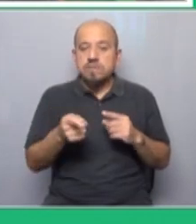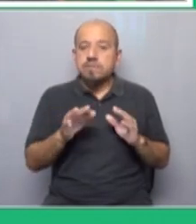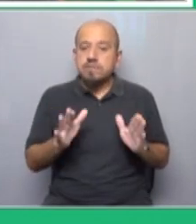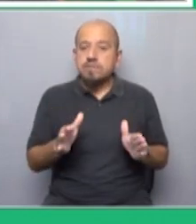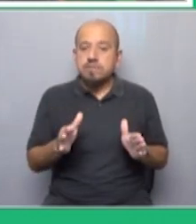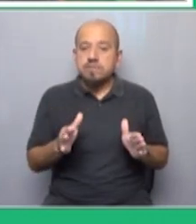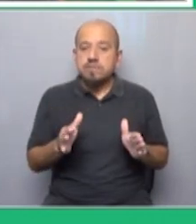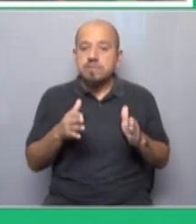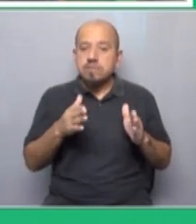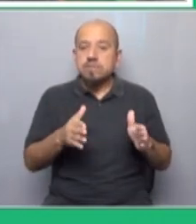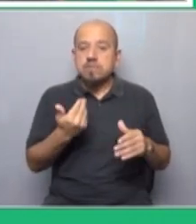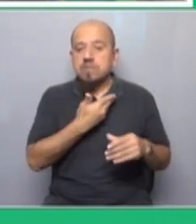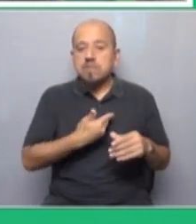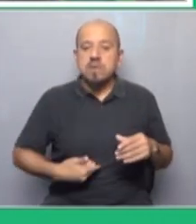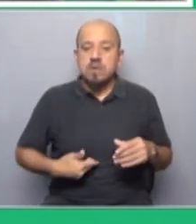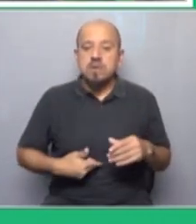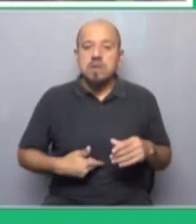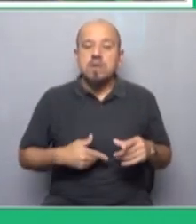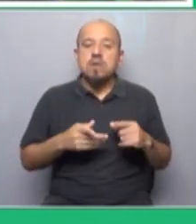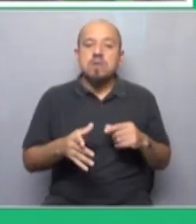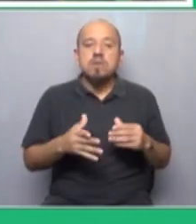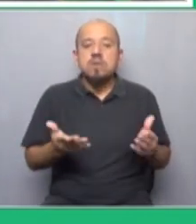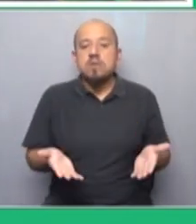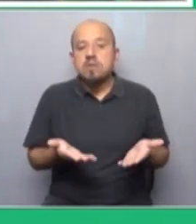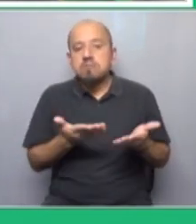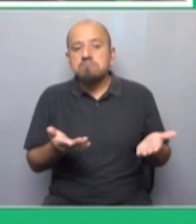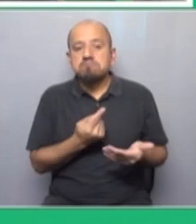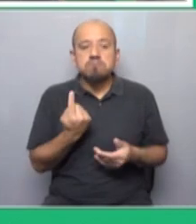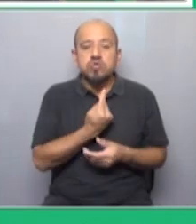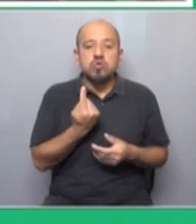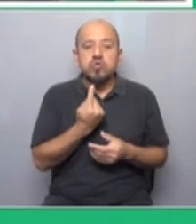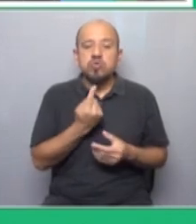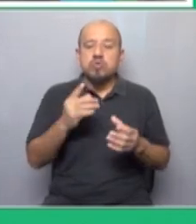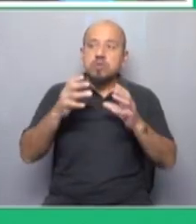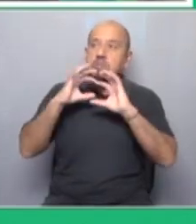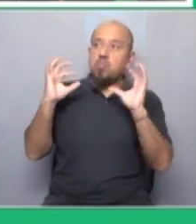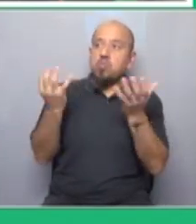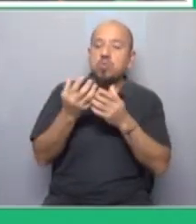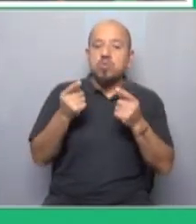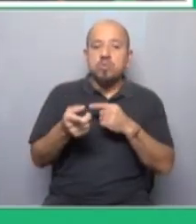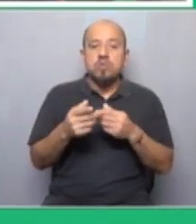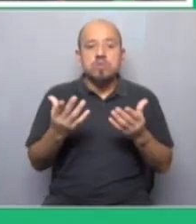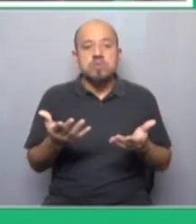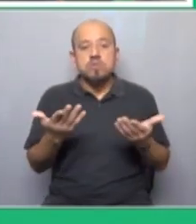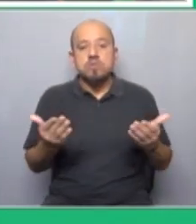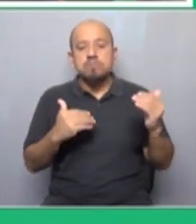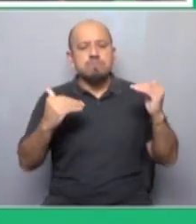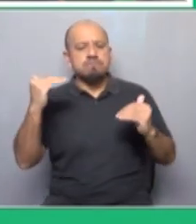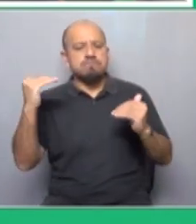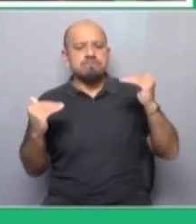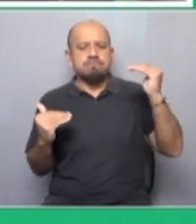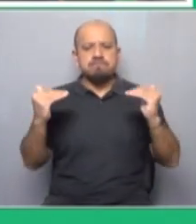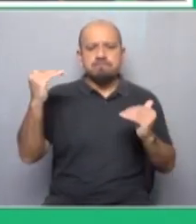camino el que está eligiendo el gobierno que además parece un camino medio solitario porque en el mundo entero en el medio de tanta desigualdad